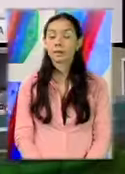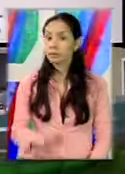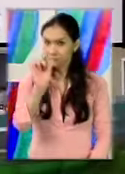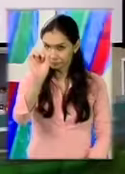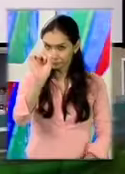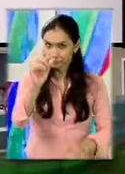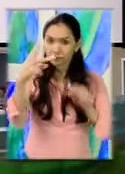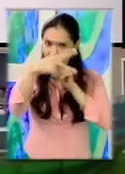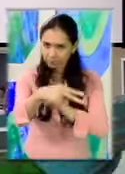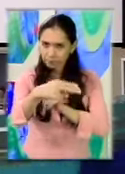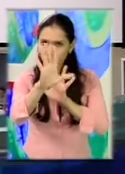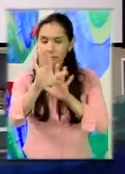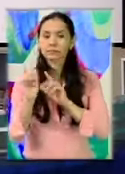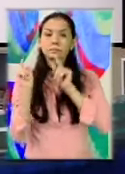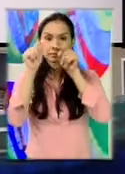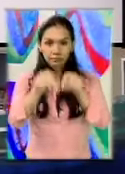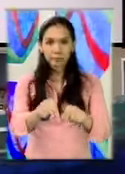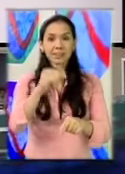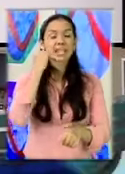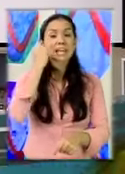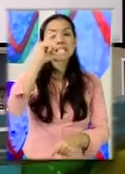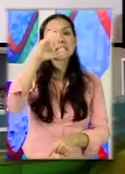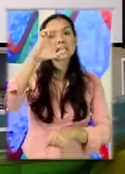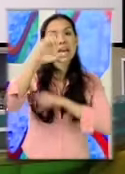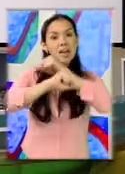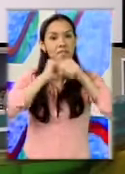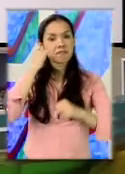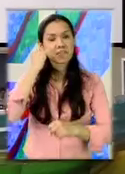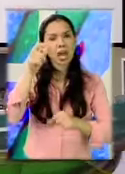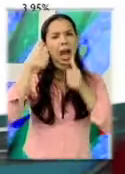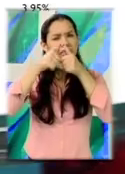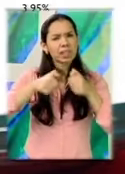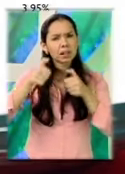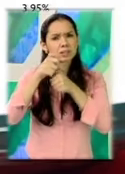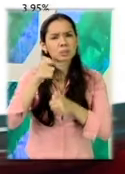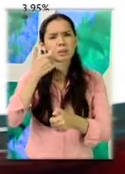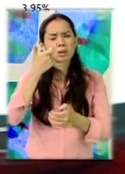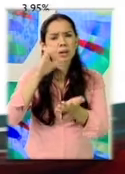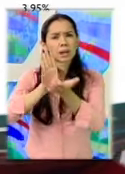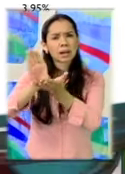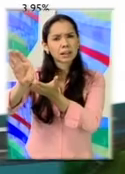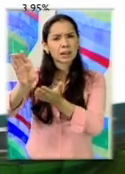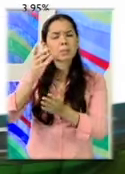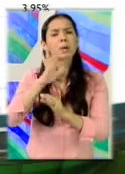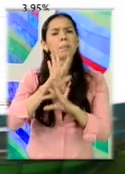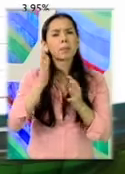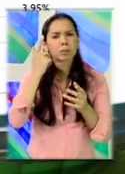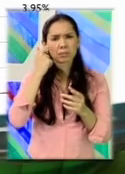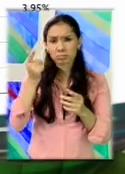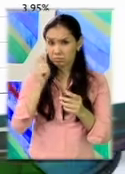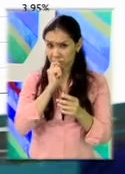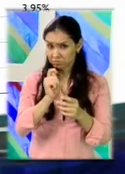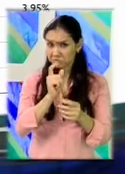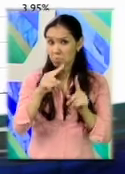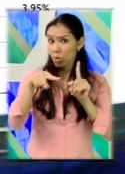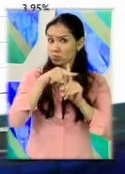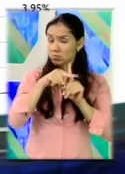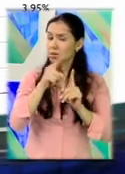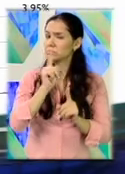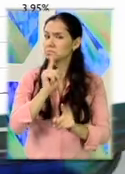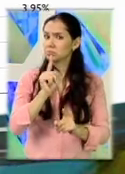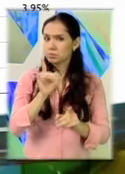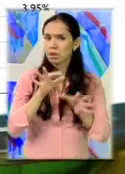Pausa, pero al volver, ISEFI analiza las cifras de los ingresos tributarios y el panorama no pinta tan positivo.